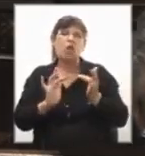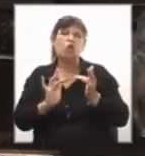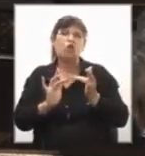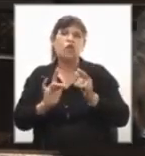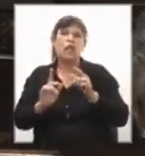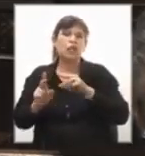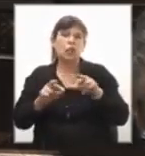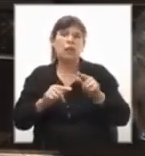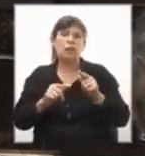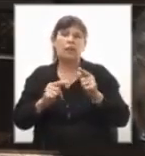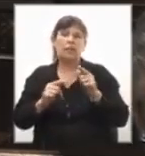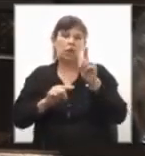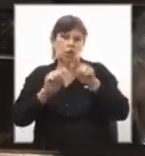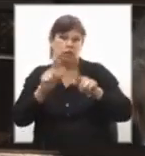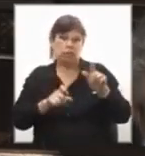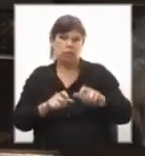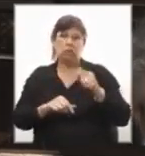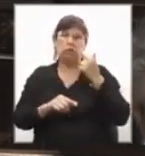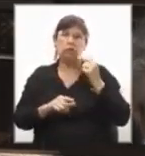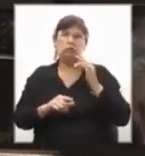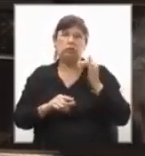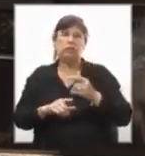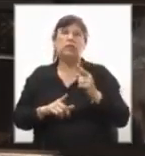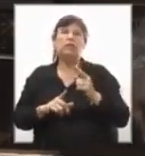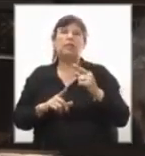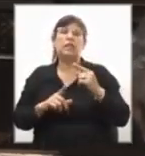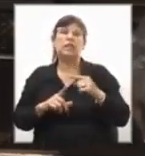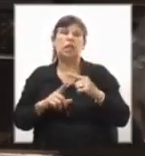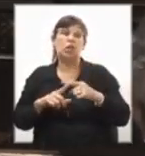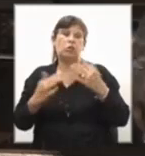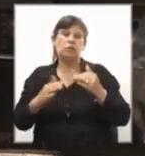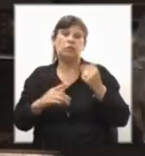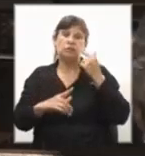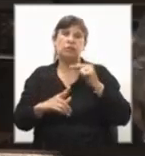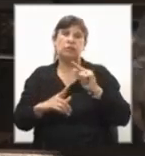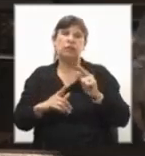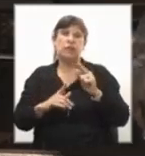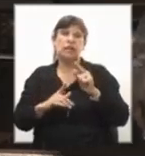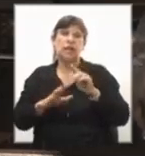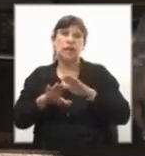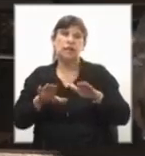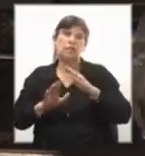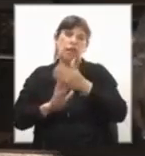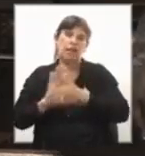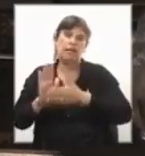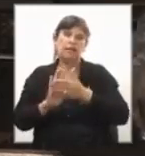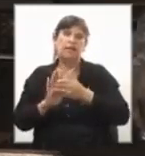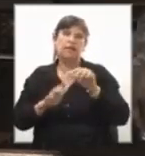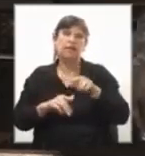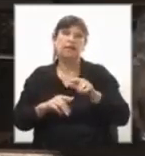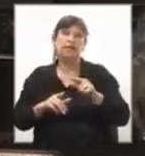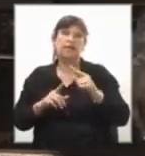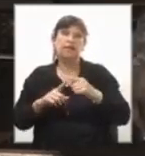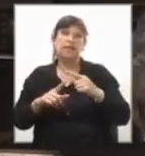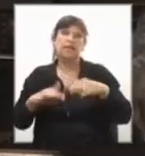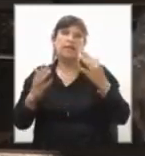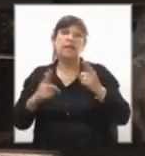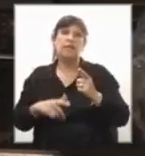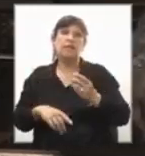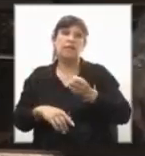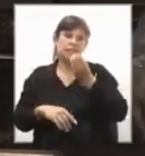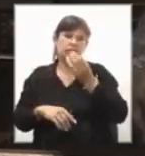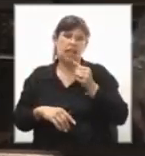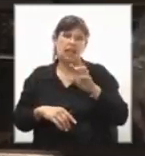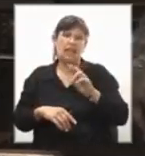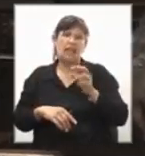permanente con los vecinos. Cardona cuenta con varios eventos que se destacan a nivel nacional, como lo son la fiesta de la Rosa y el